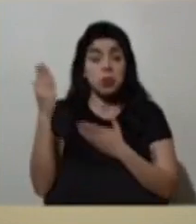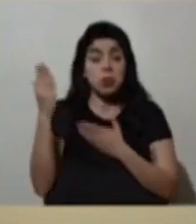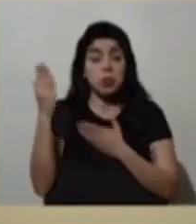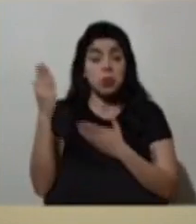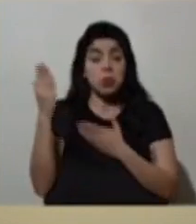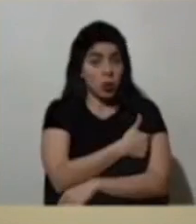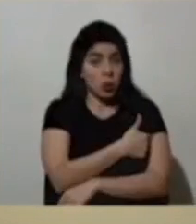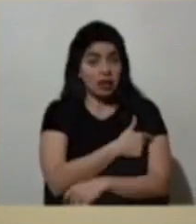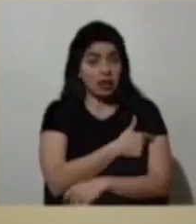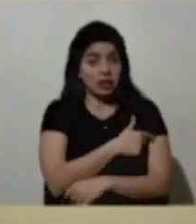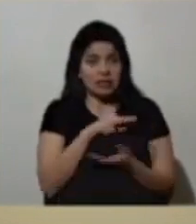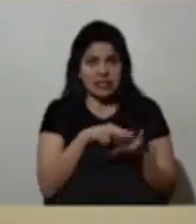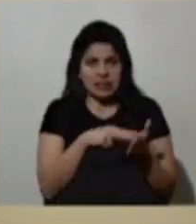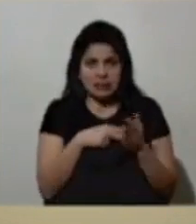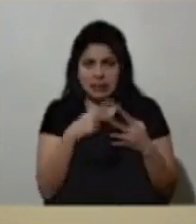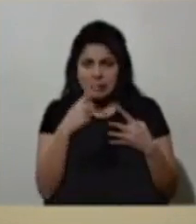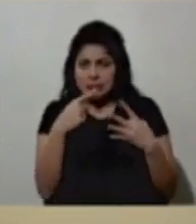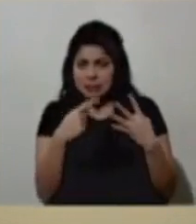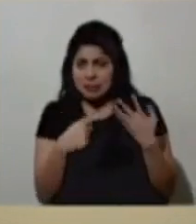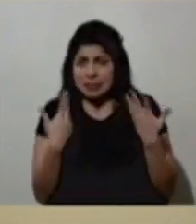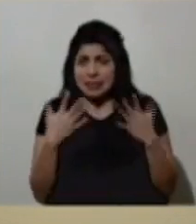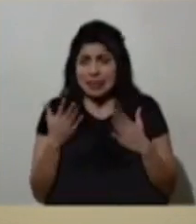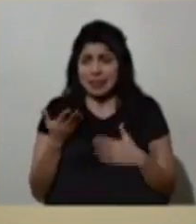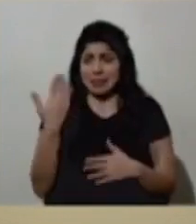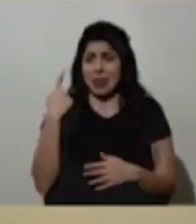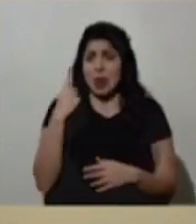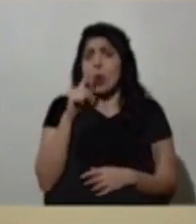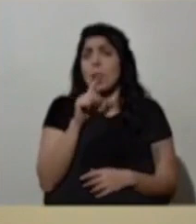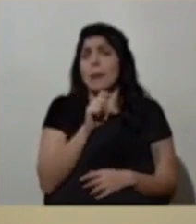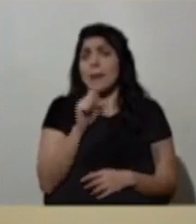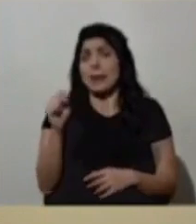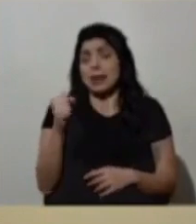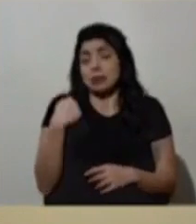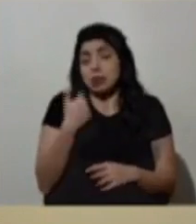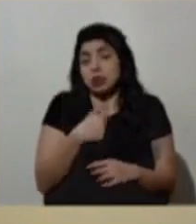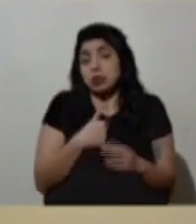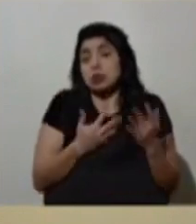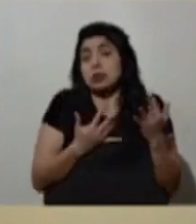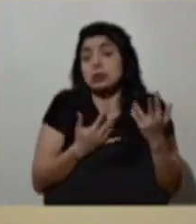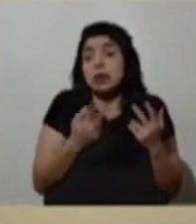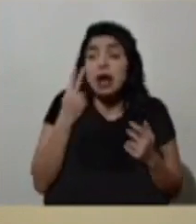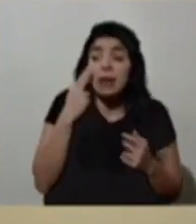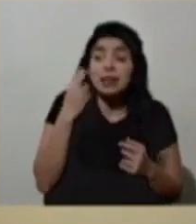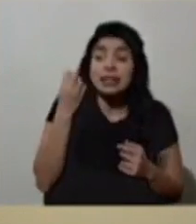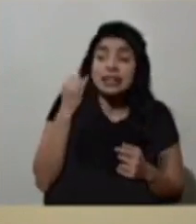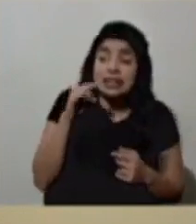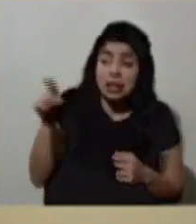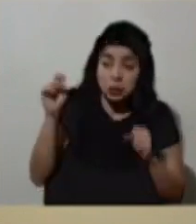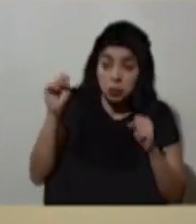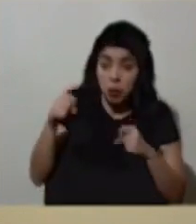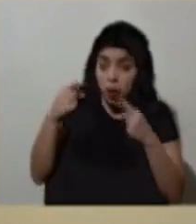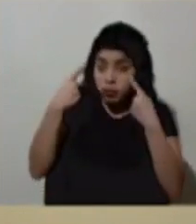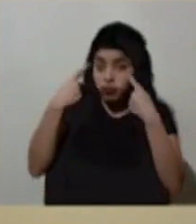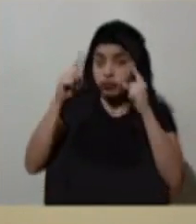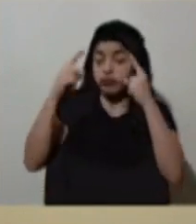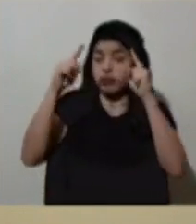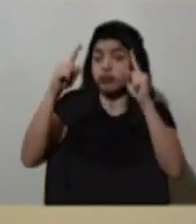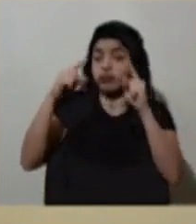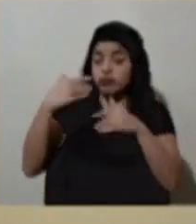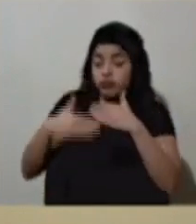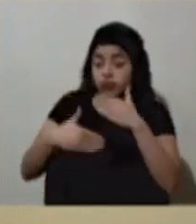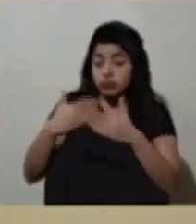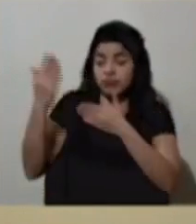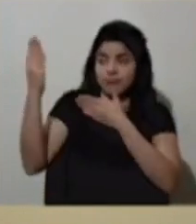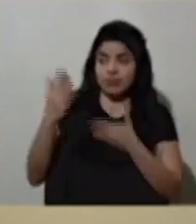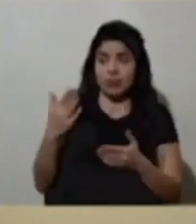Entonces, esas cosas tienen más de un mes en curso y nosotros esperamos que ellos puedan desarrollar las gestiones para